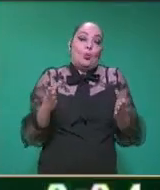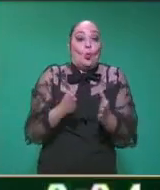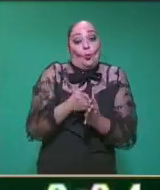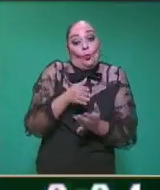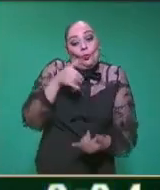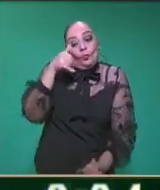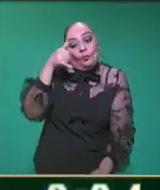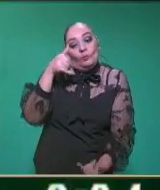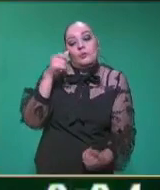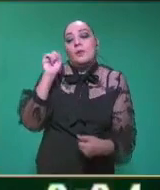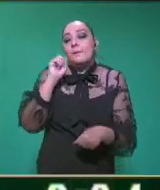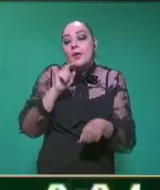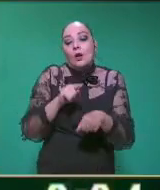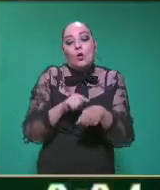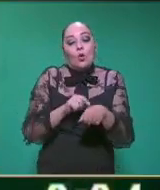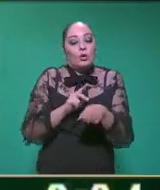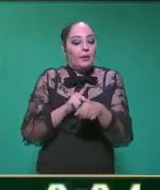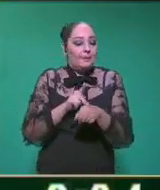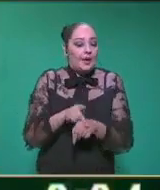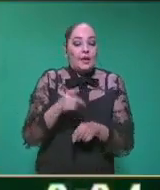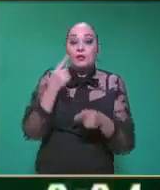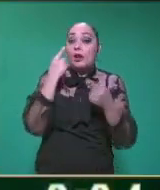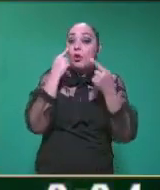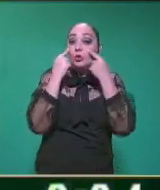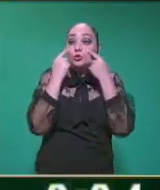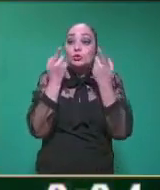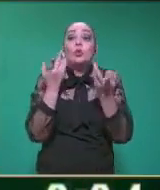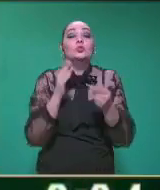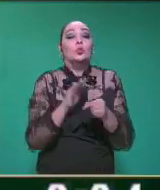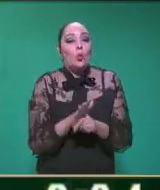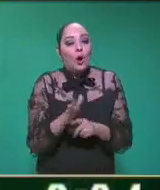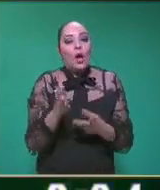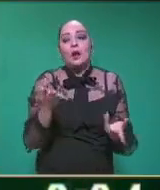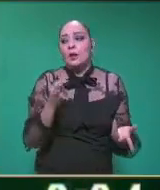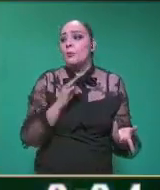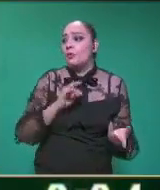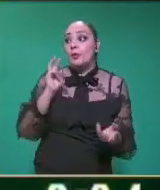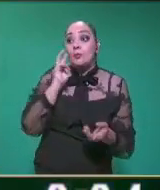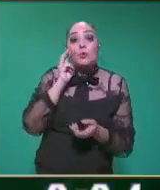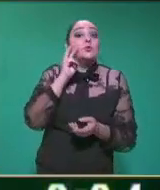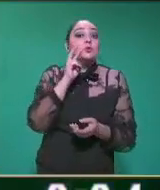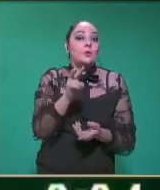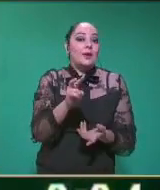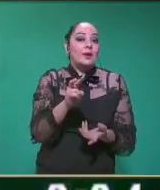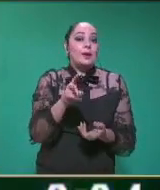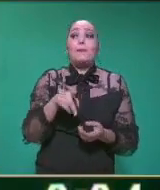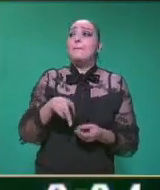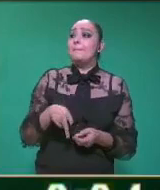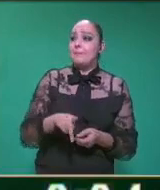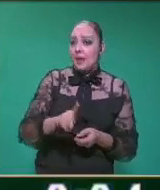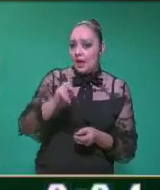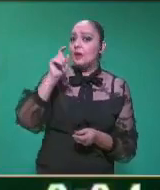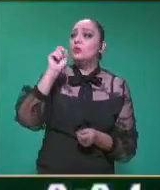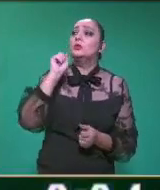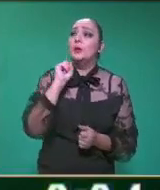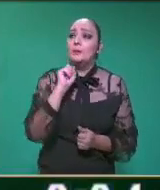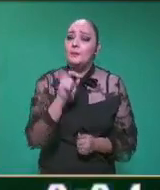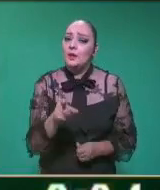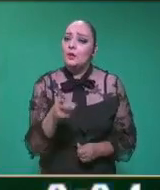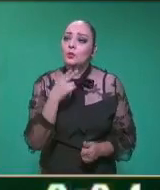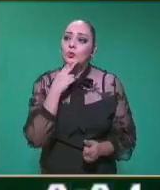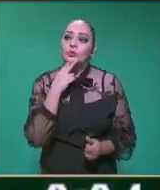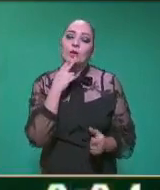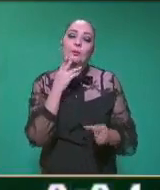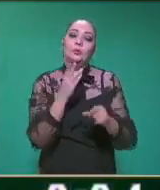piel, inclusive también color de ojos, entre otras cosas que se puedan ver a simple vista. Pero, también utilizamos